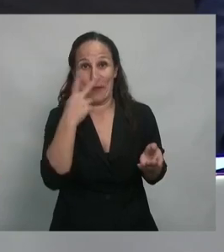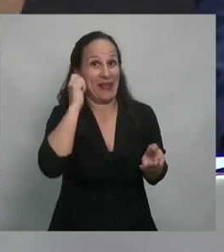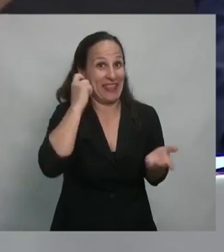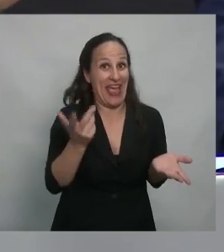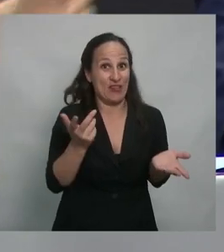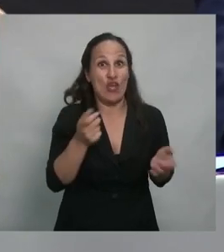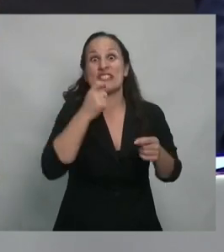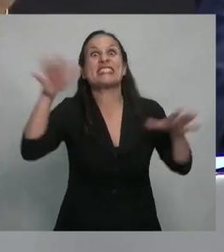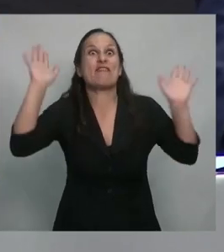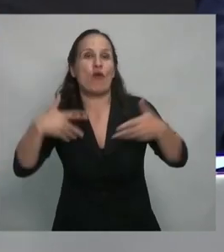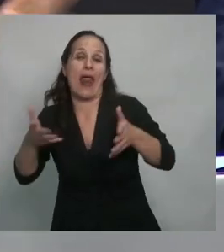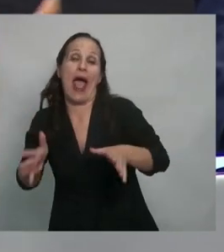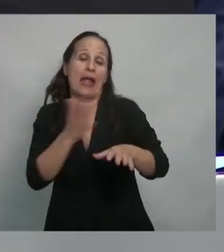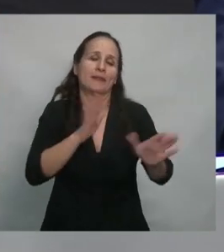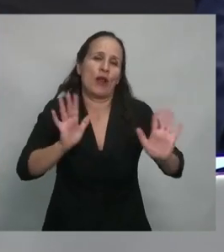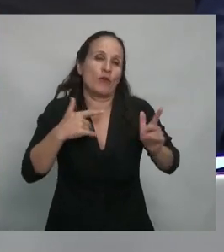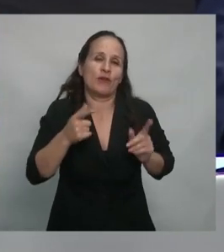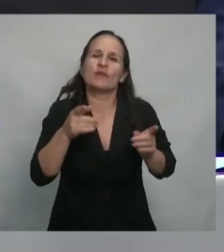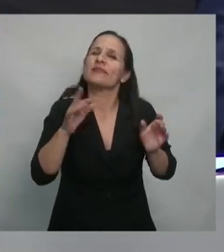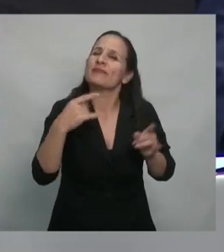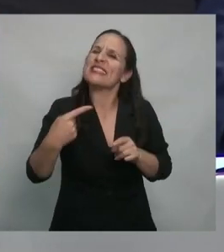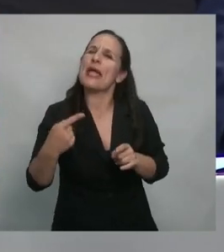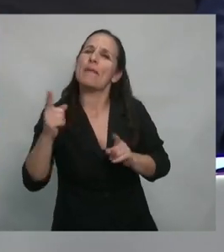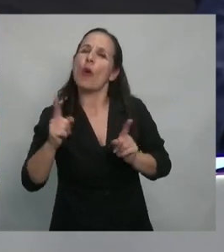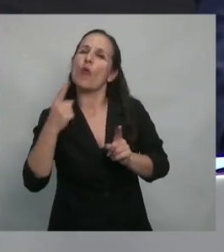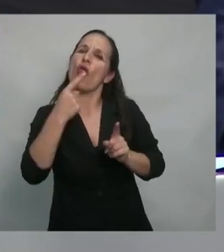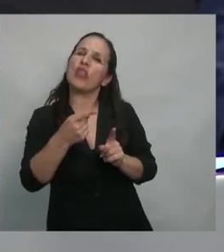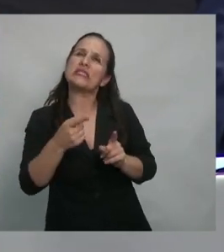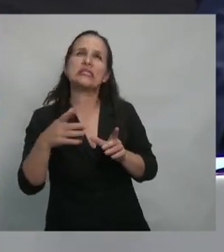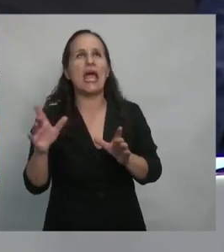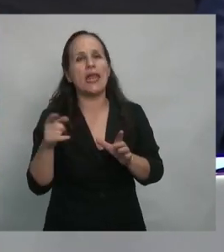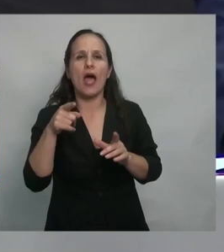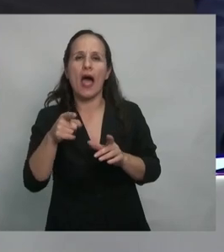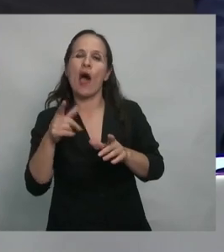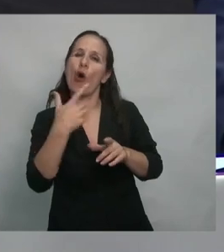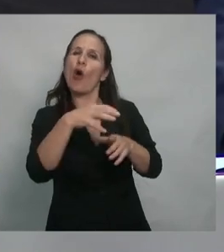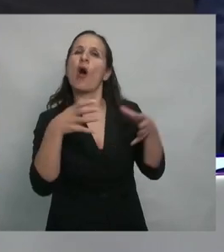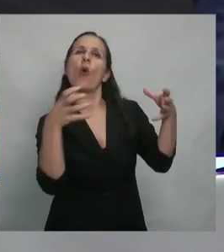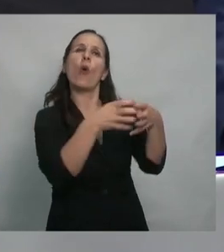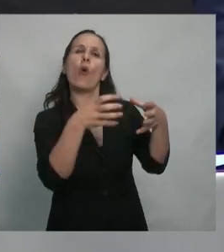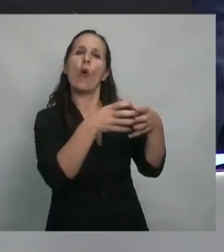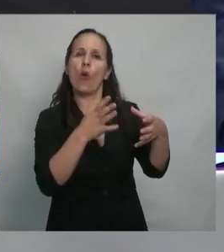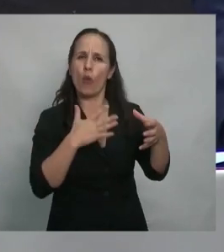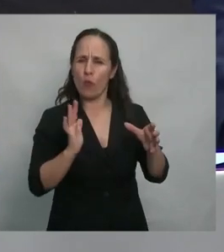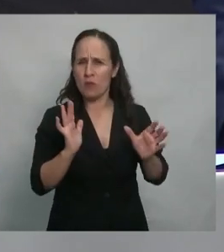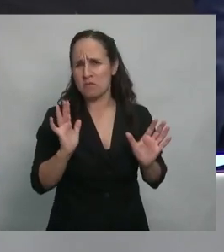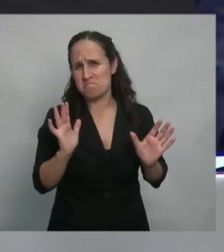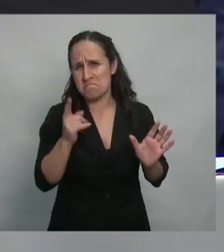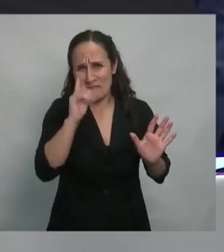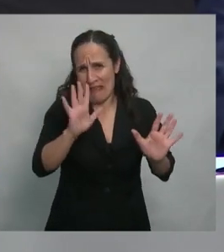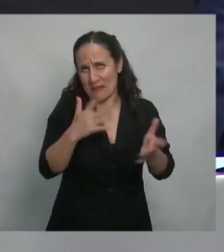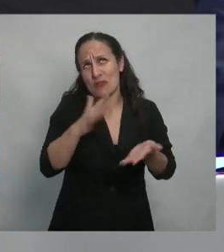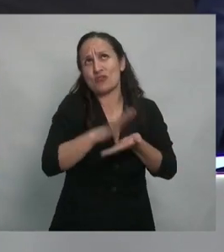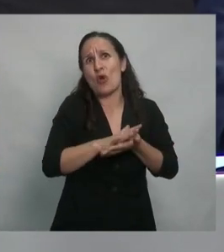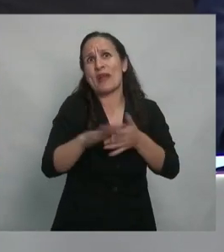sería ochentista si hubieran nacido, no sé, pero vieron que siempre hay motes y clasificaciones que no tienen que ver con la